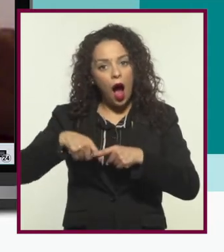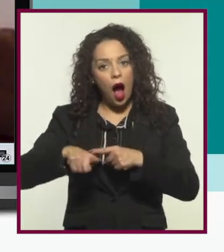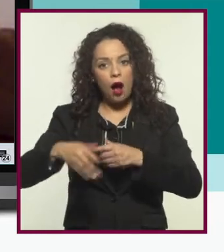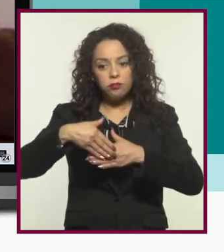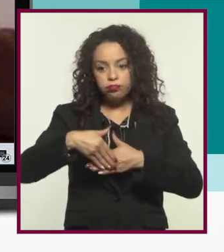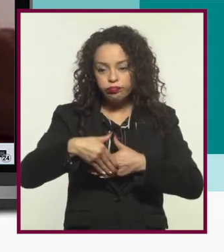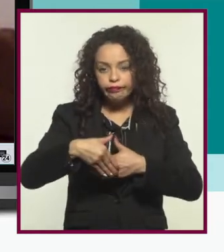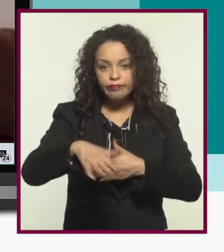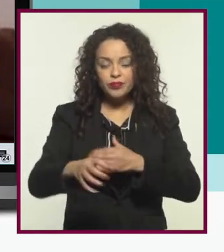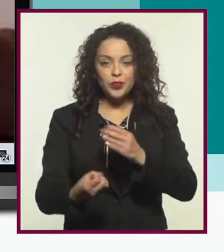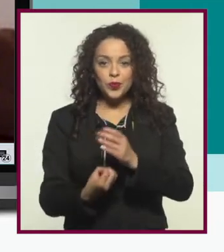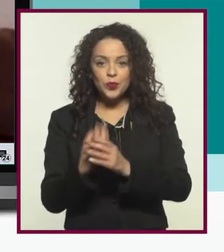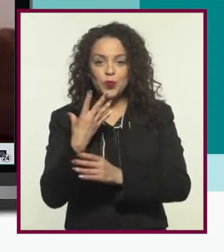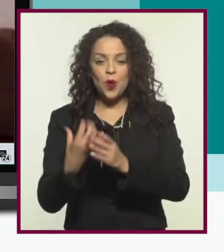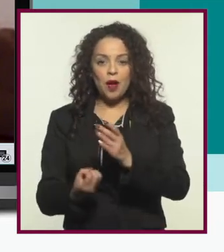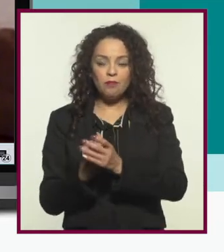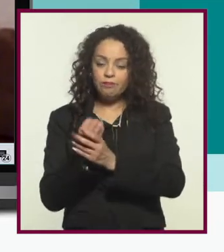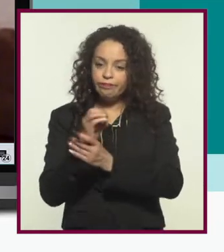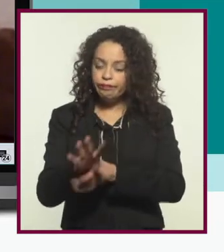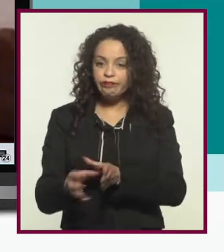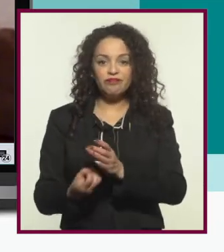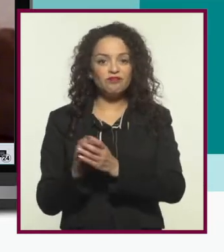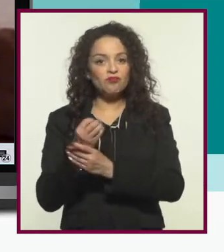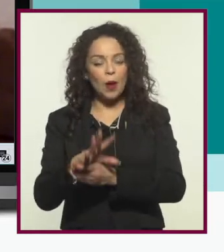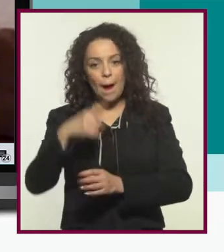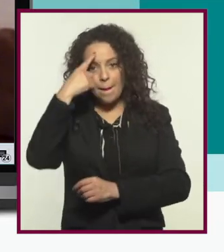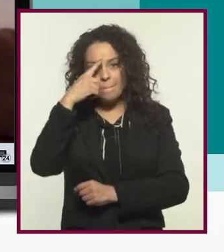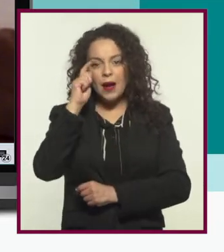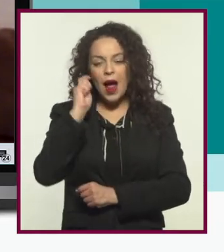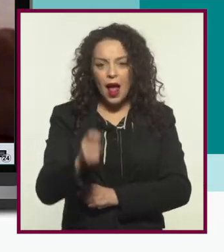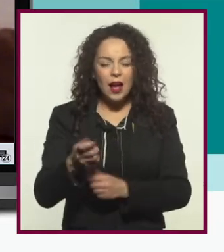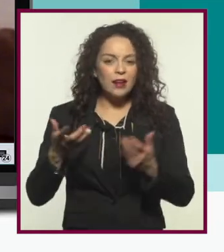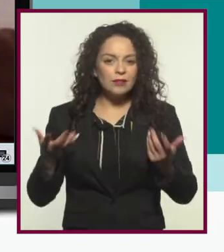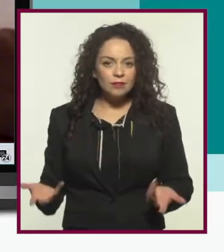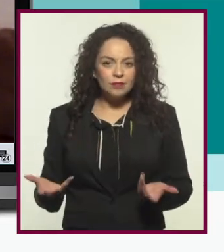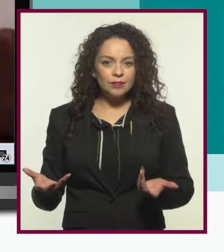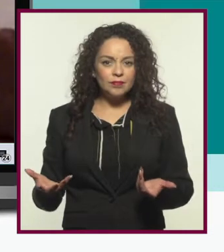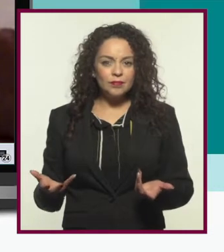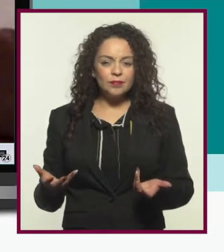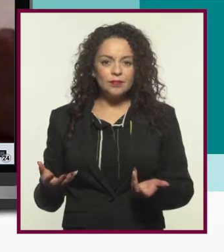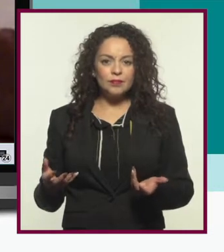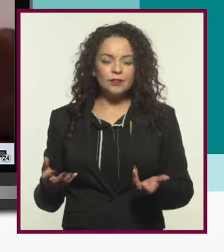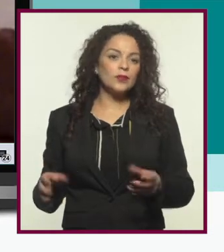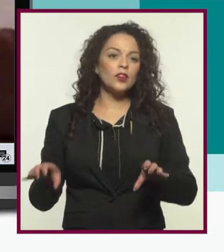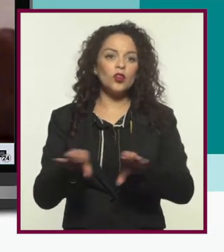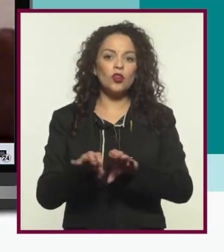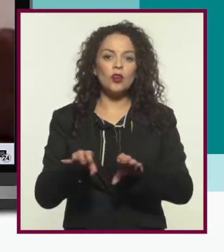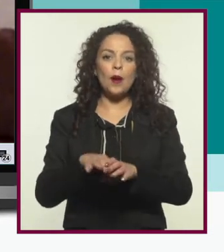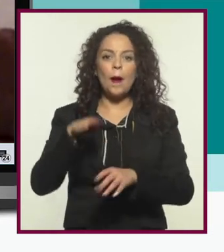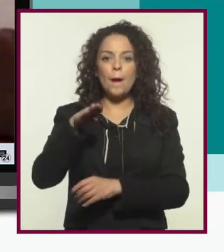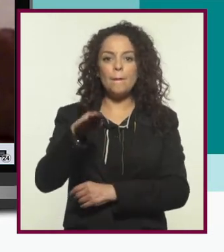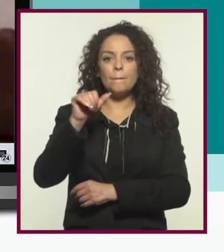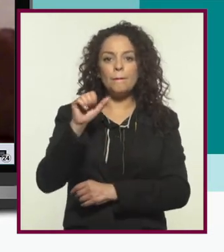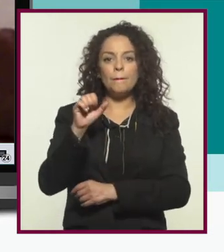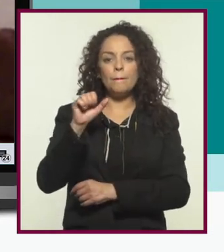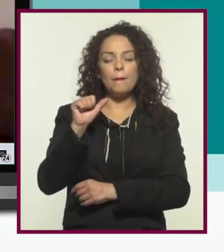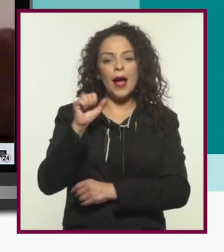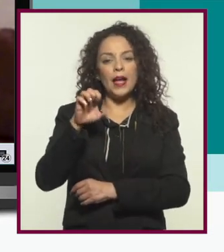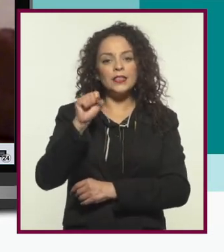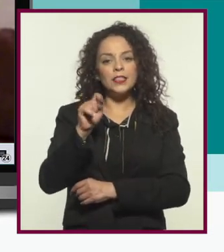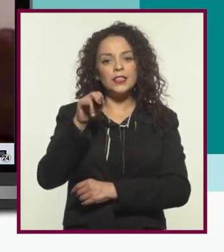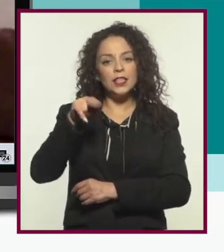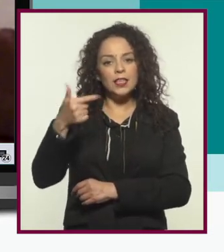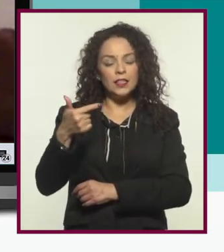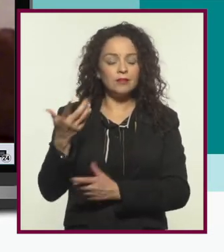surgiendo un poco como para contrarrestar toda esta ola del mainstream